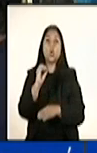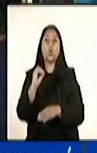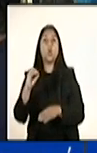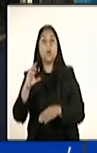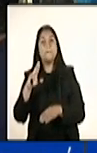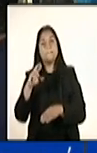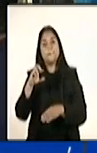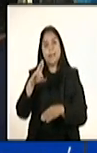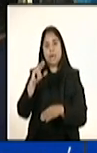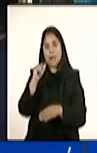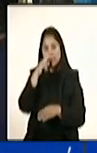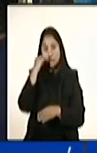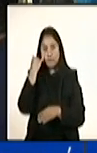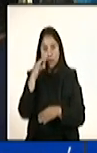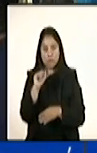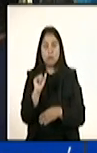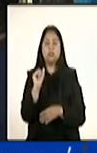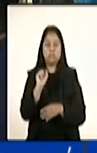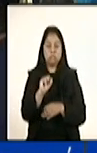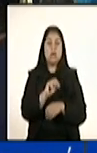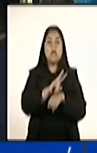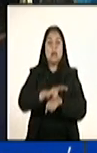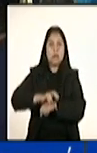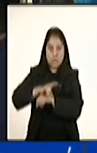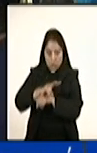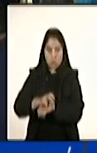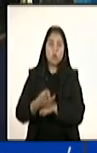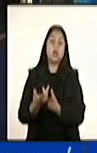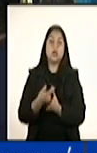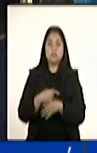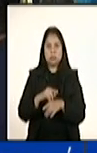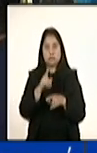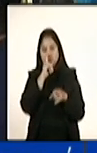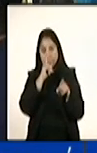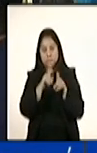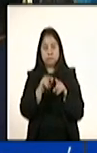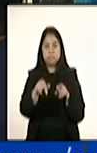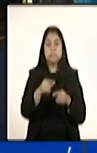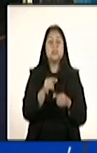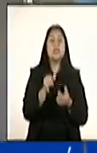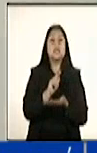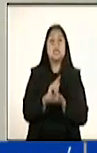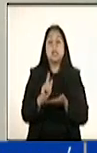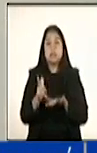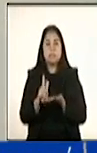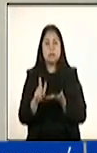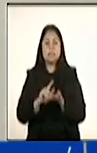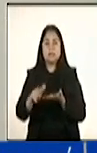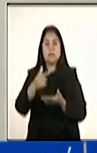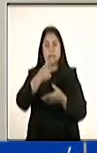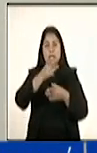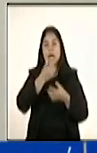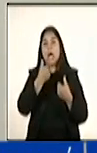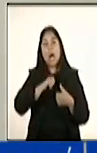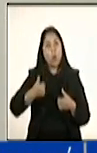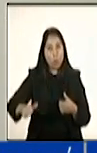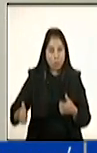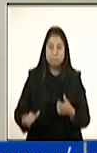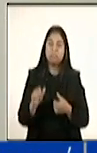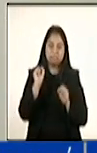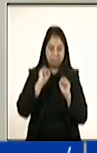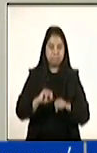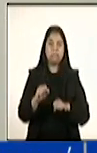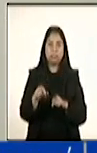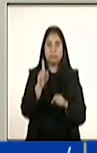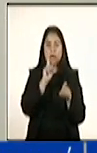las actividades agrícolas, pecuarias, fitosanitarias y de recursos hidrobiológicos, las actividades